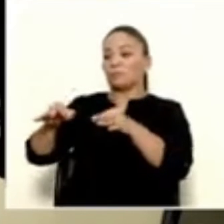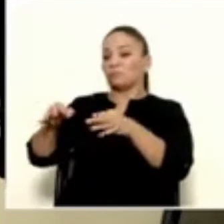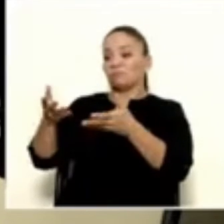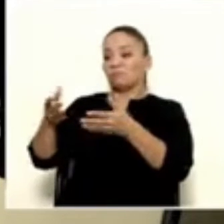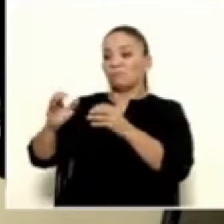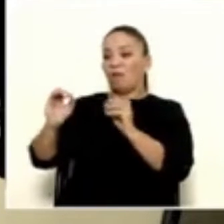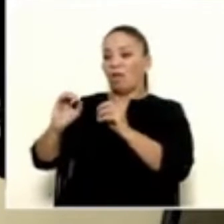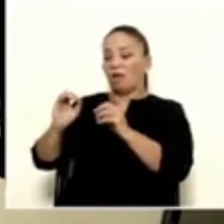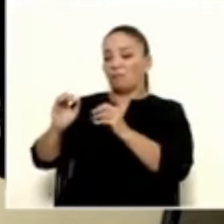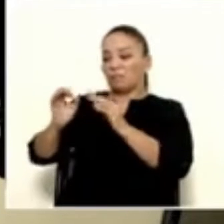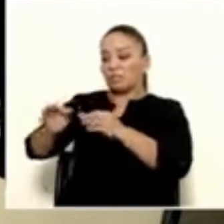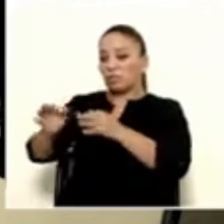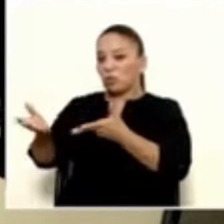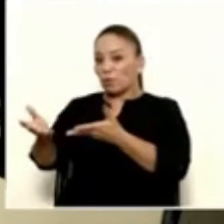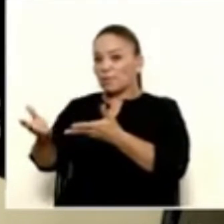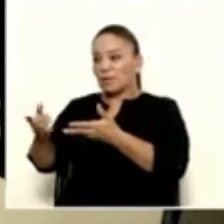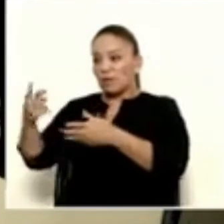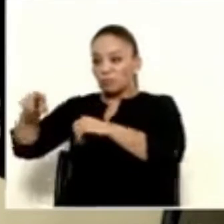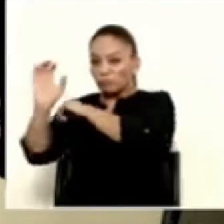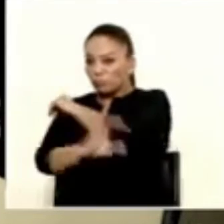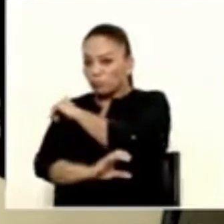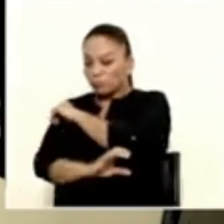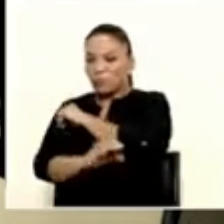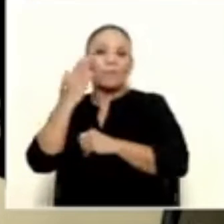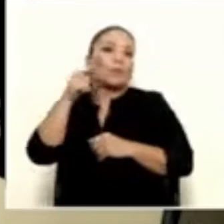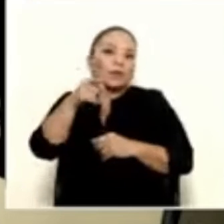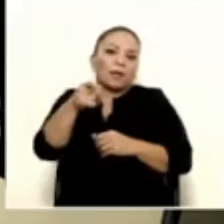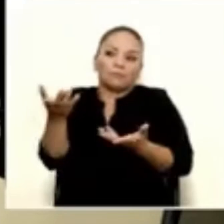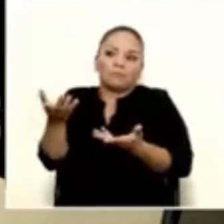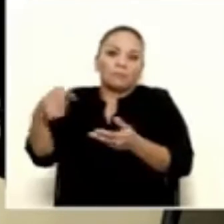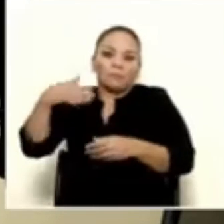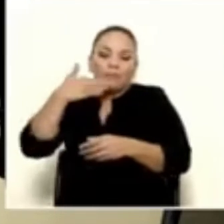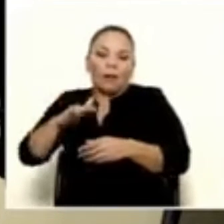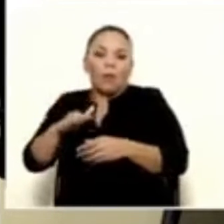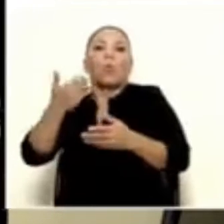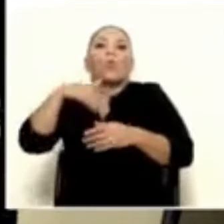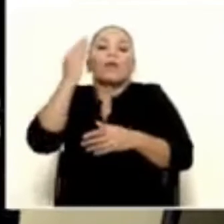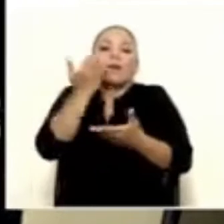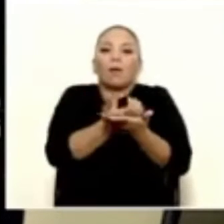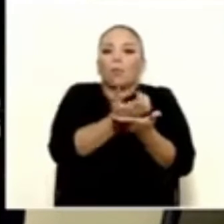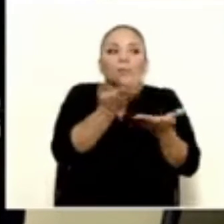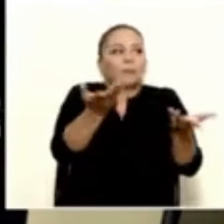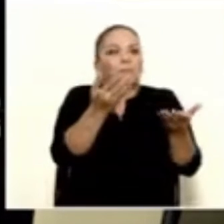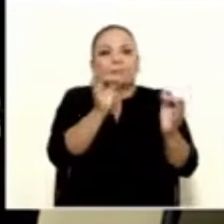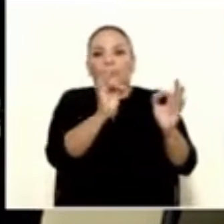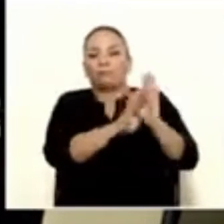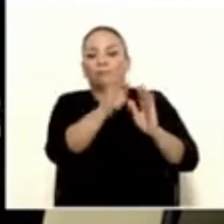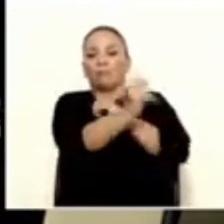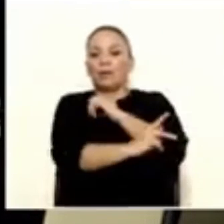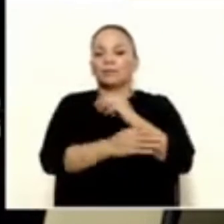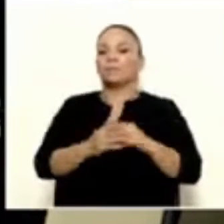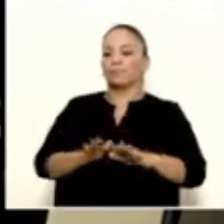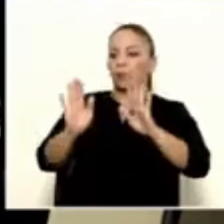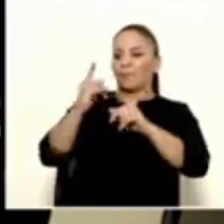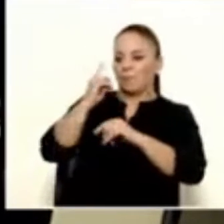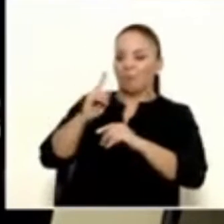ahorrado dinero al erario público. que, presidente, básicamente esa sería la explicación. que yo, la